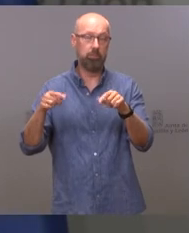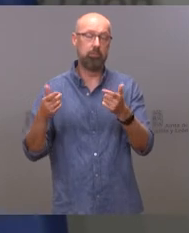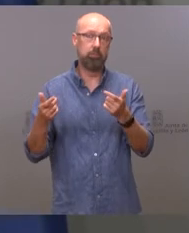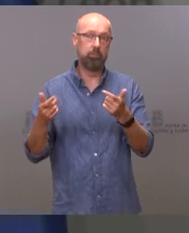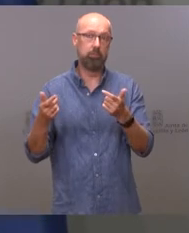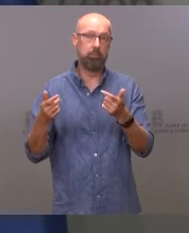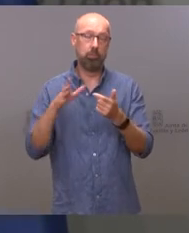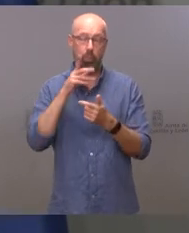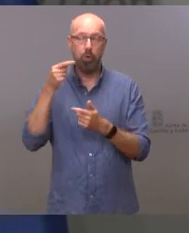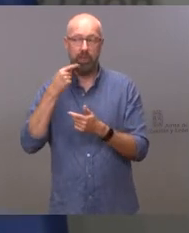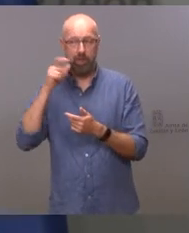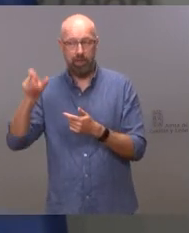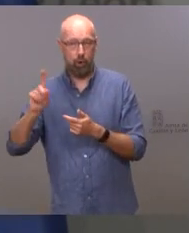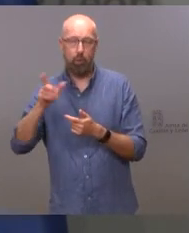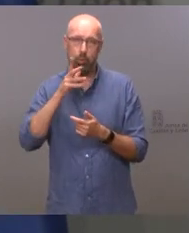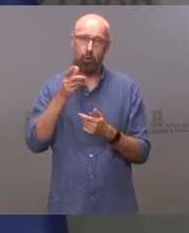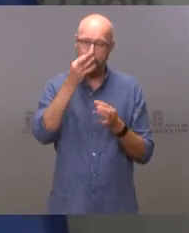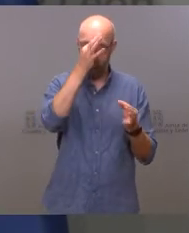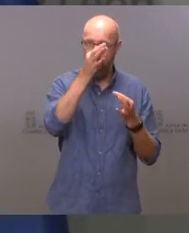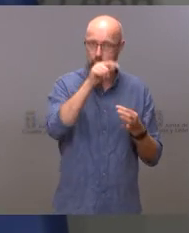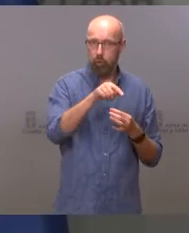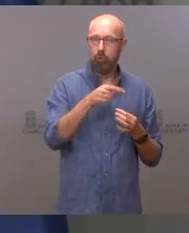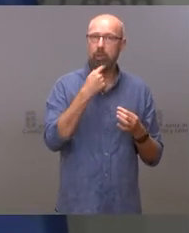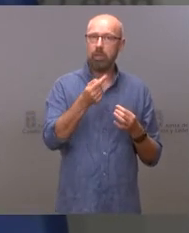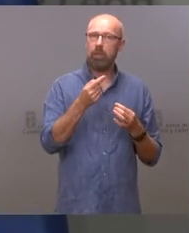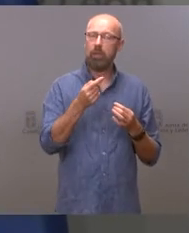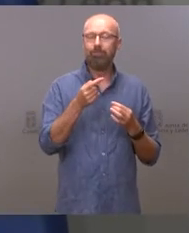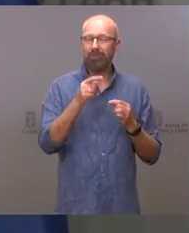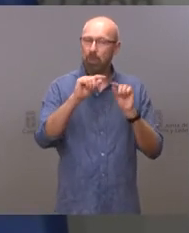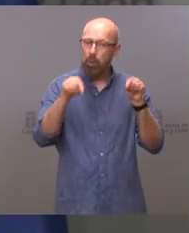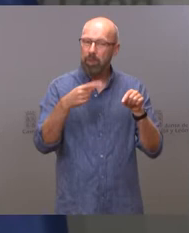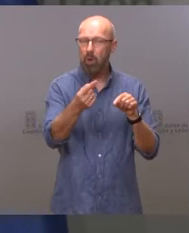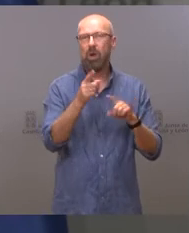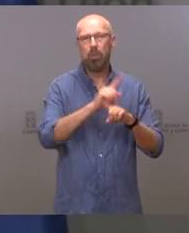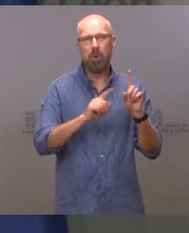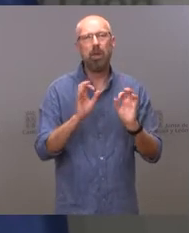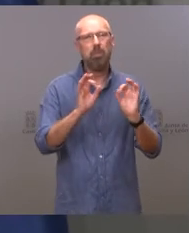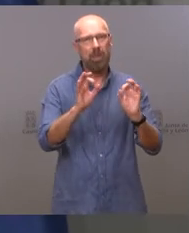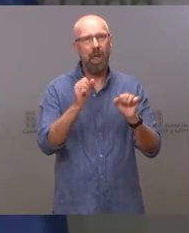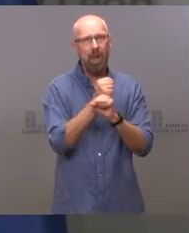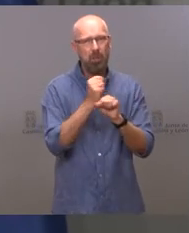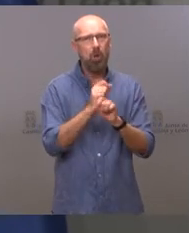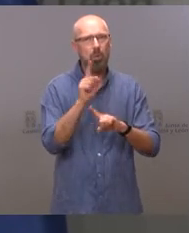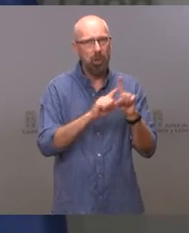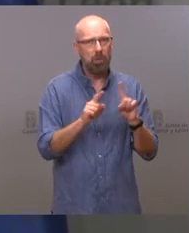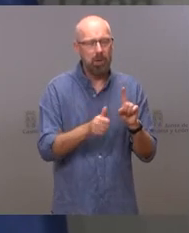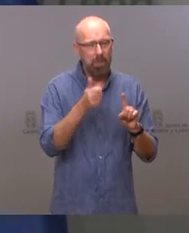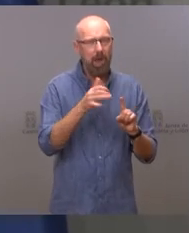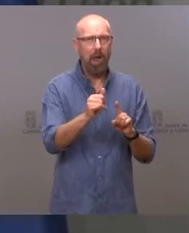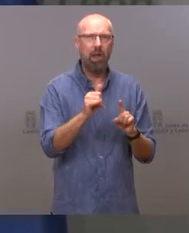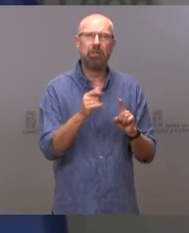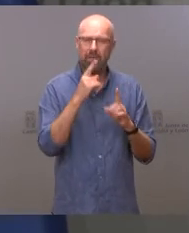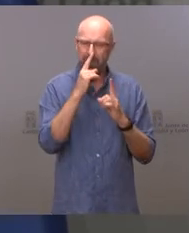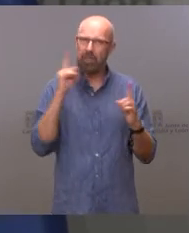sino porque lo dicen los datos, que tiene problemas especiales en el empleo, en otras áreas, que además este año ha sufrido